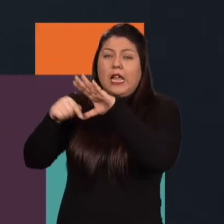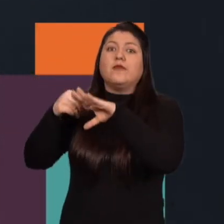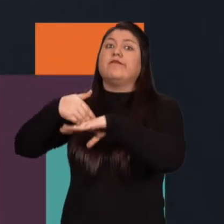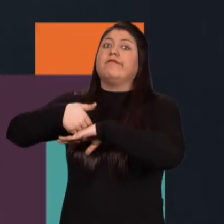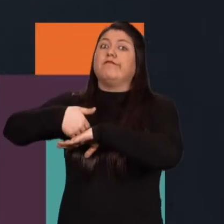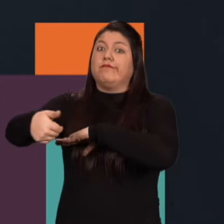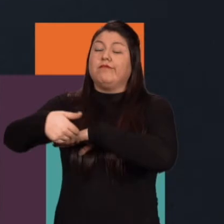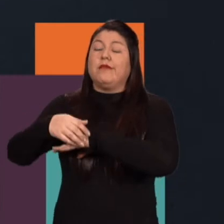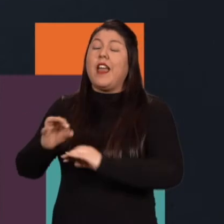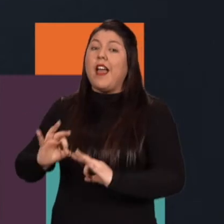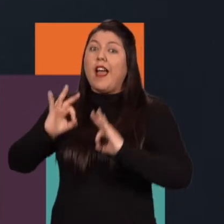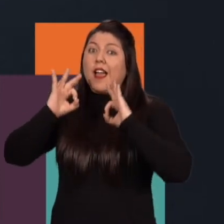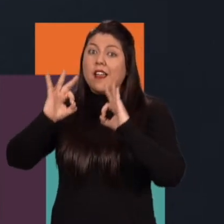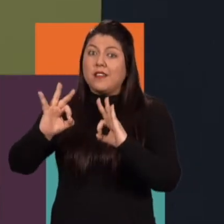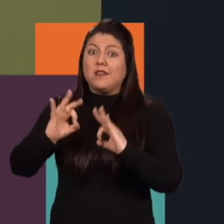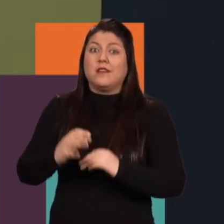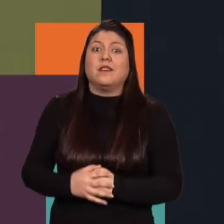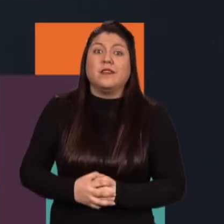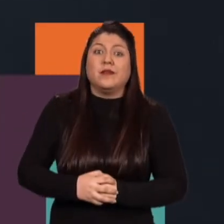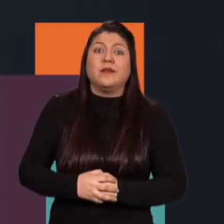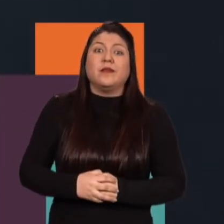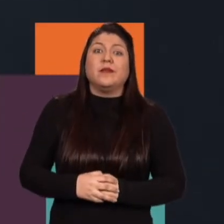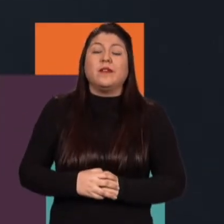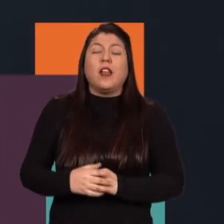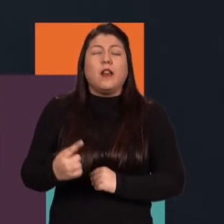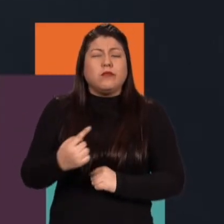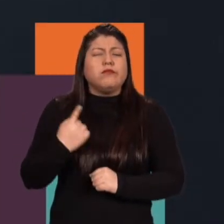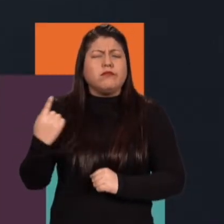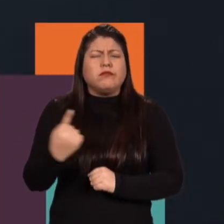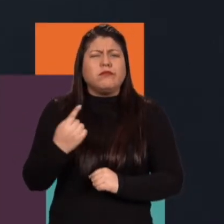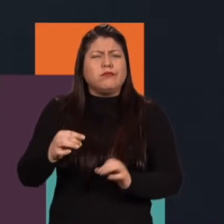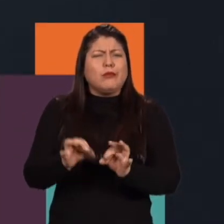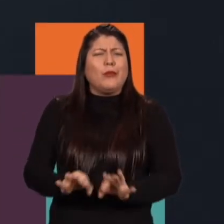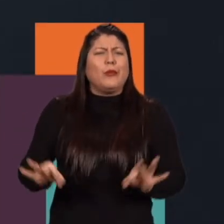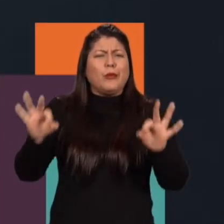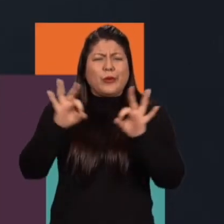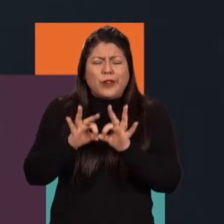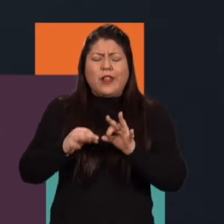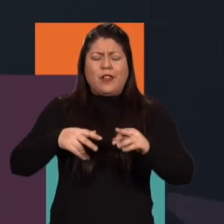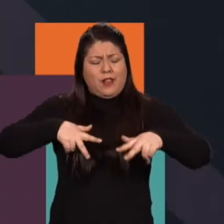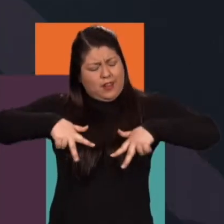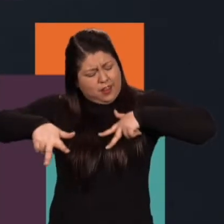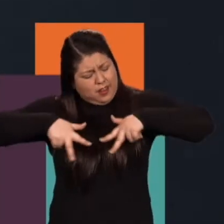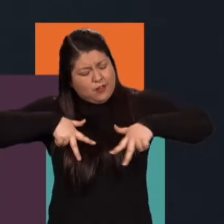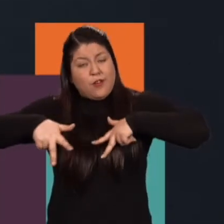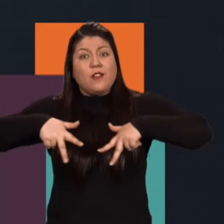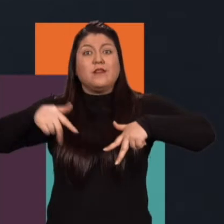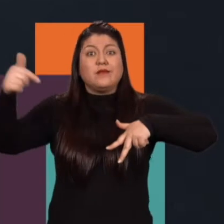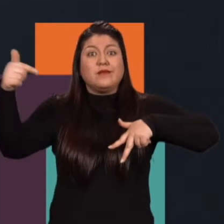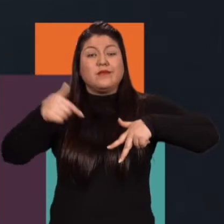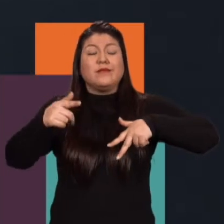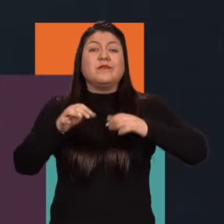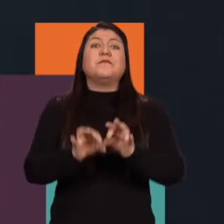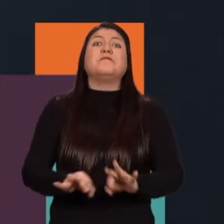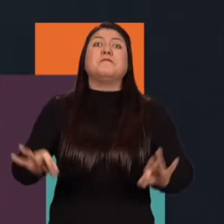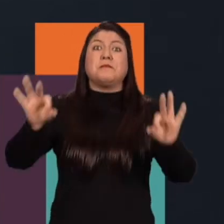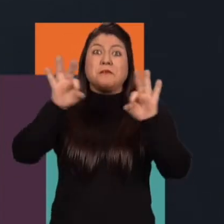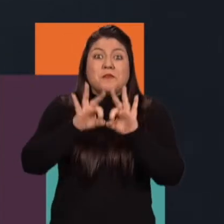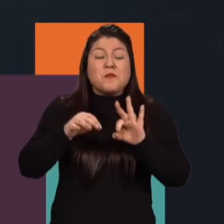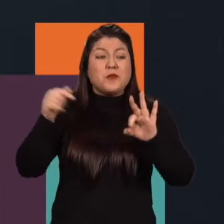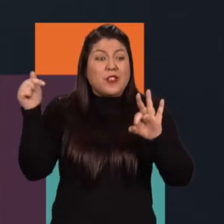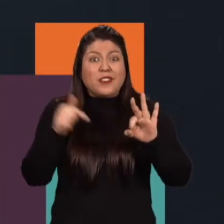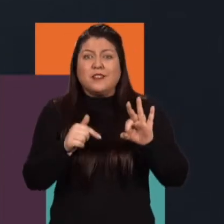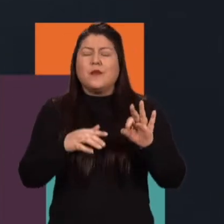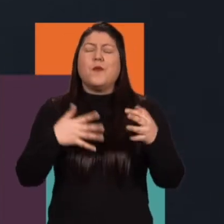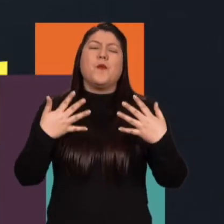demanda un grado de calidad. Digamos, aquí es muy importante los actores, por ejemplo, son muy importantes, que